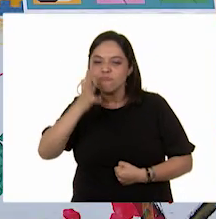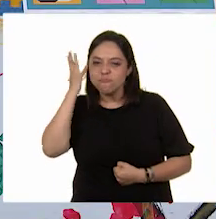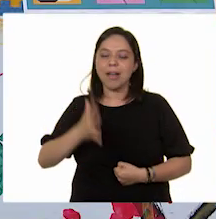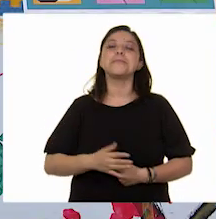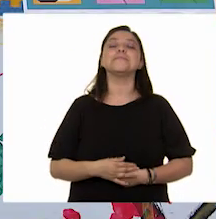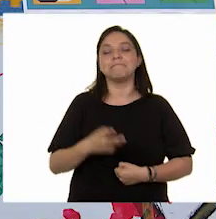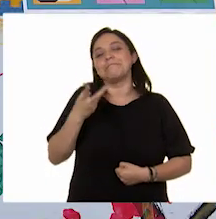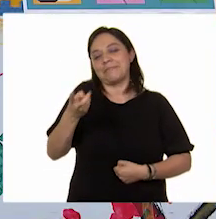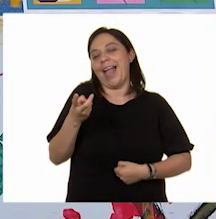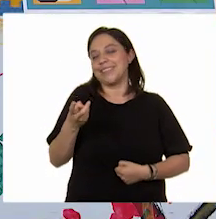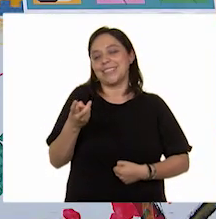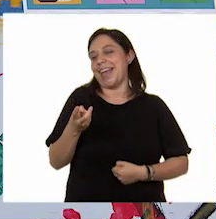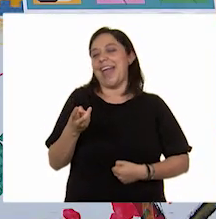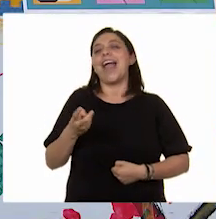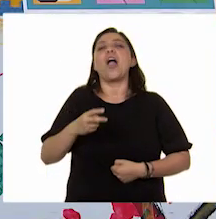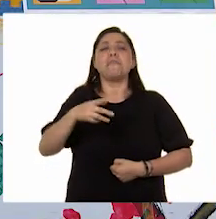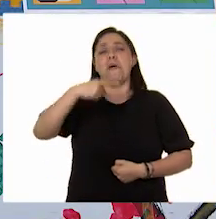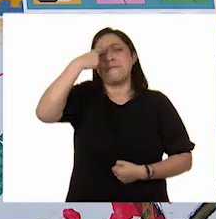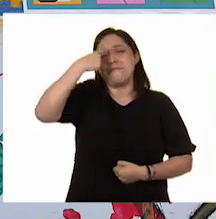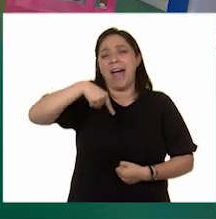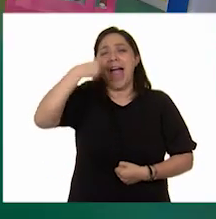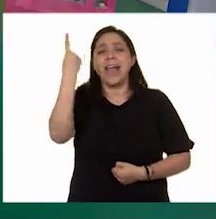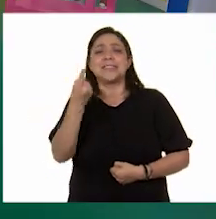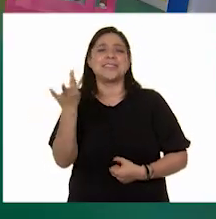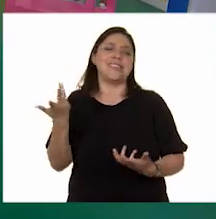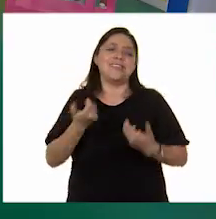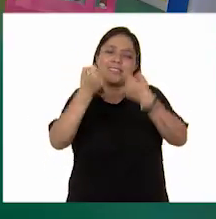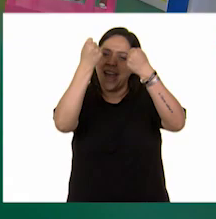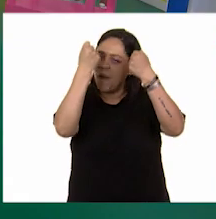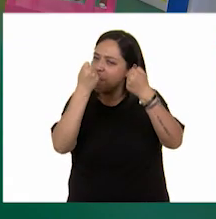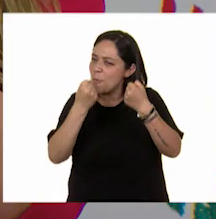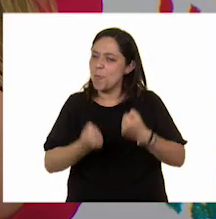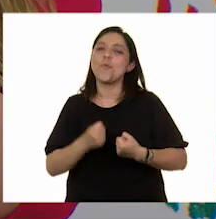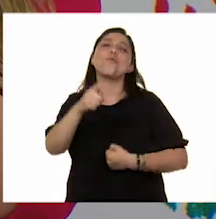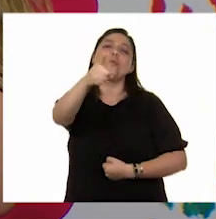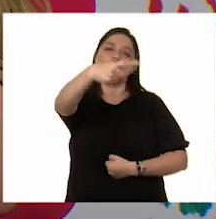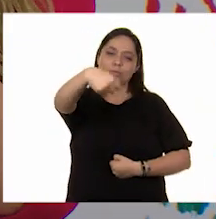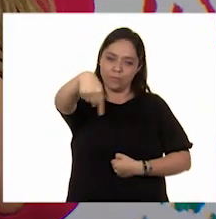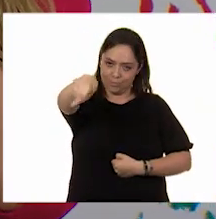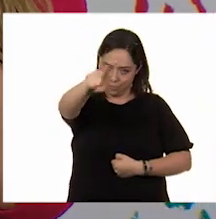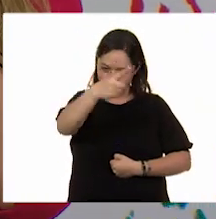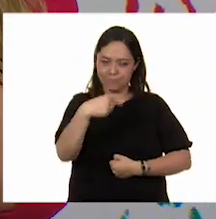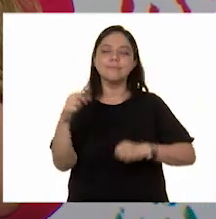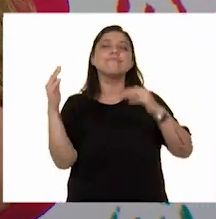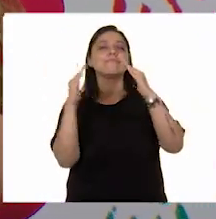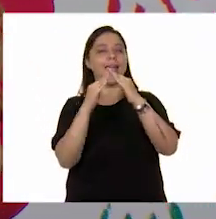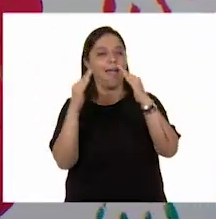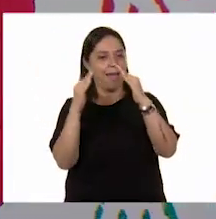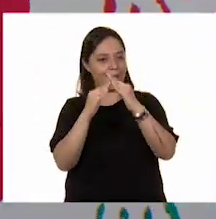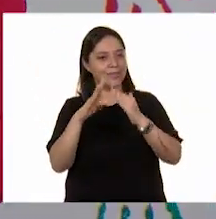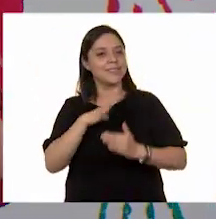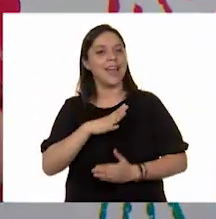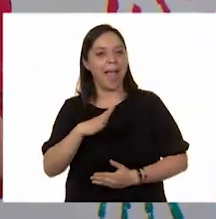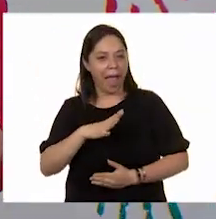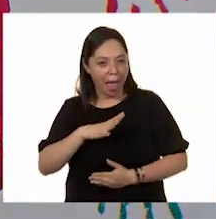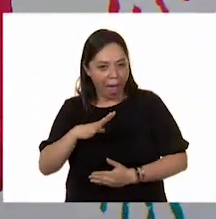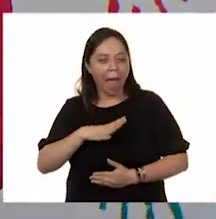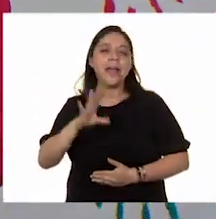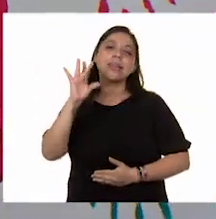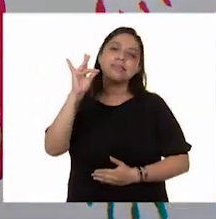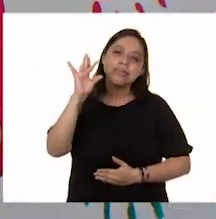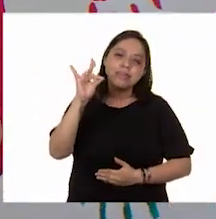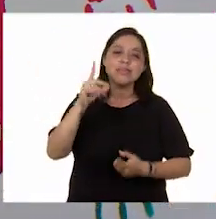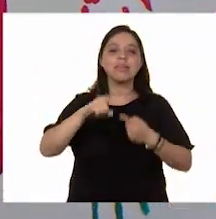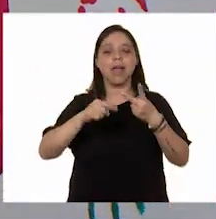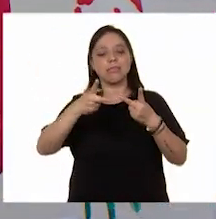es un material muy fácil de conseguir. Seguramente, niñas y niños tienen ahí en sus casas pegamento,